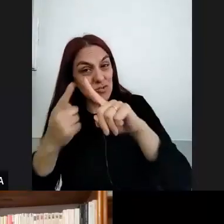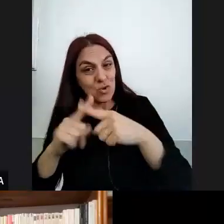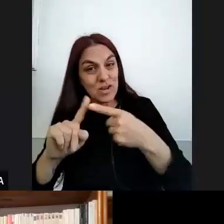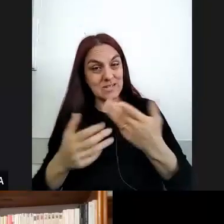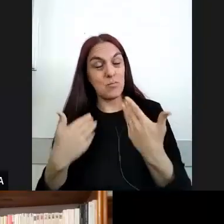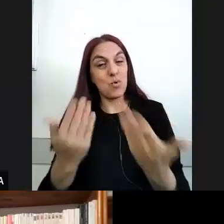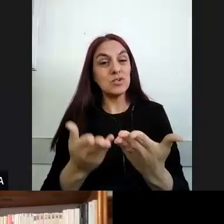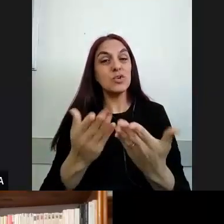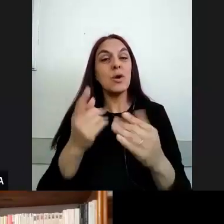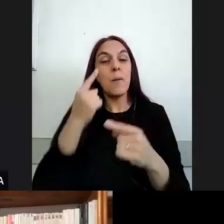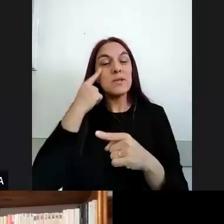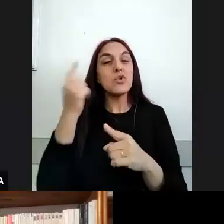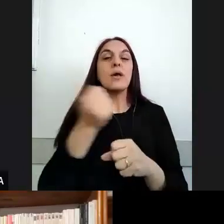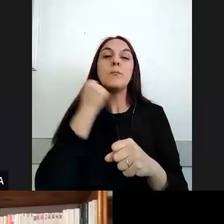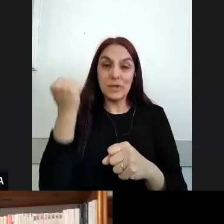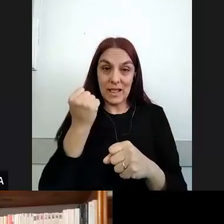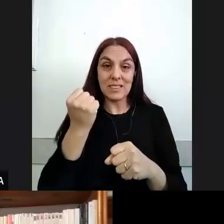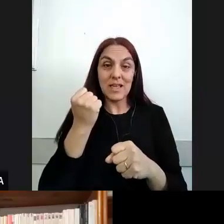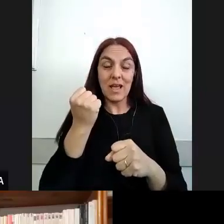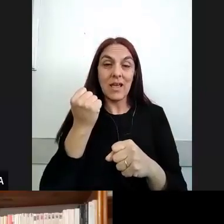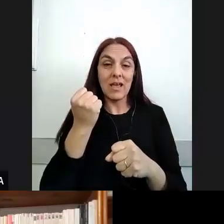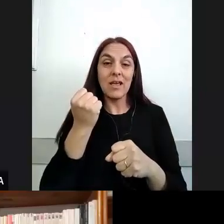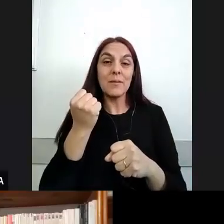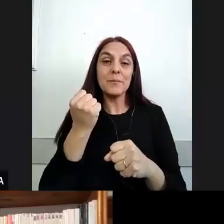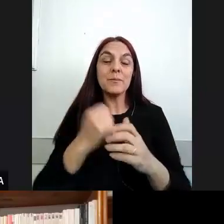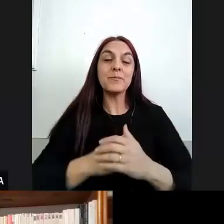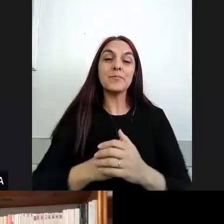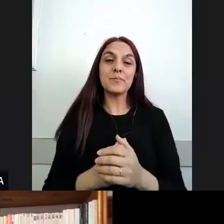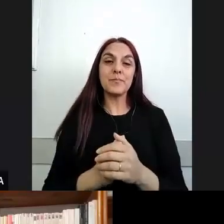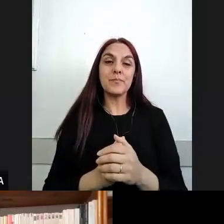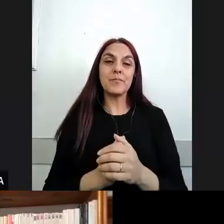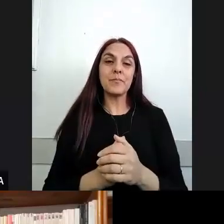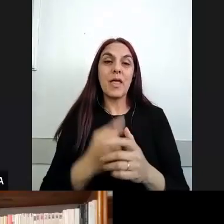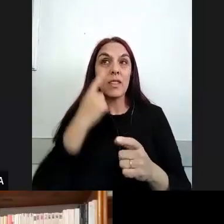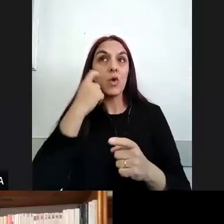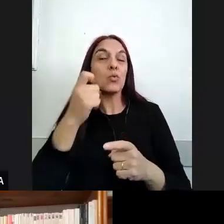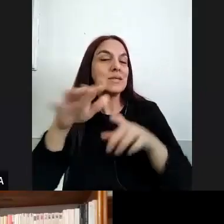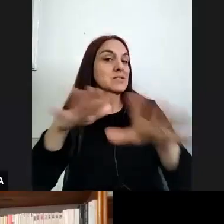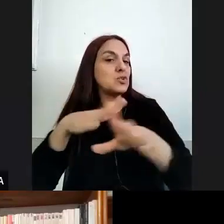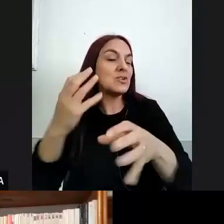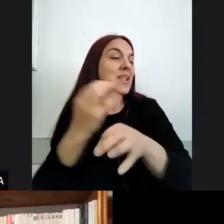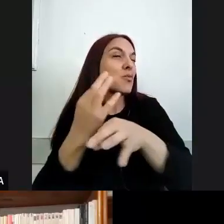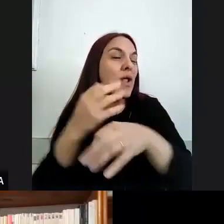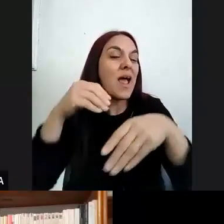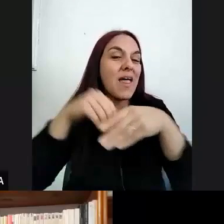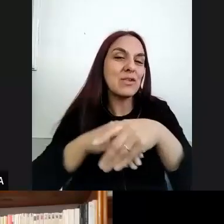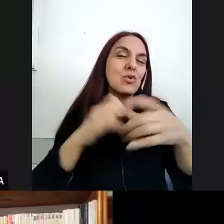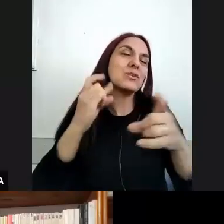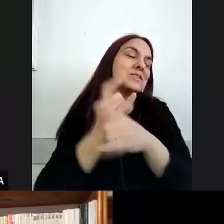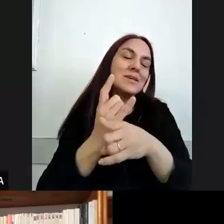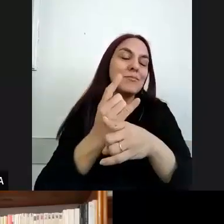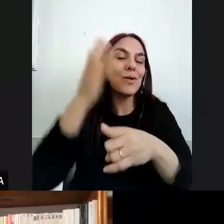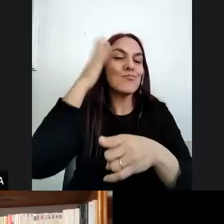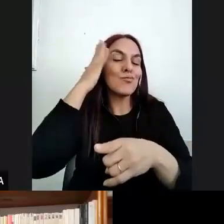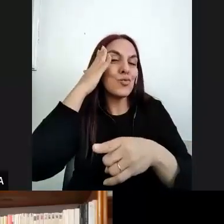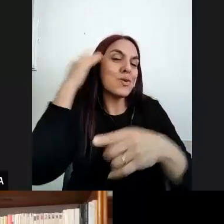partiendo desde el punto de vista de que todas las situaciones escolares son situaciones interculturales ¿no?